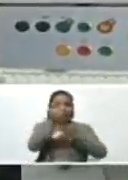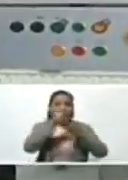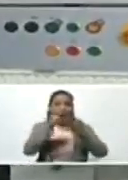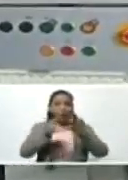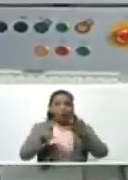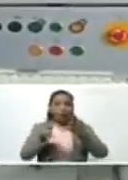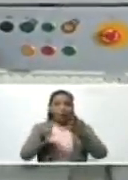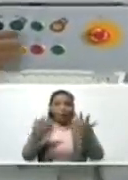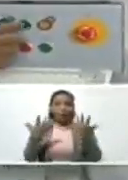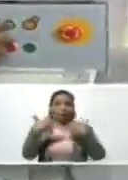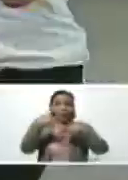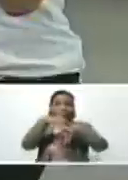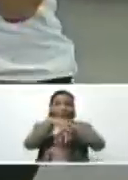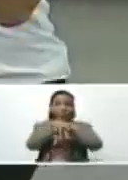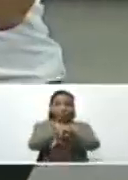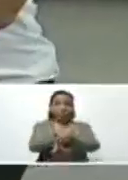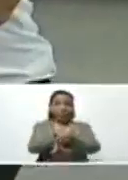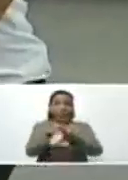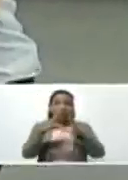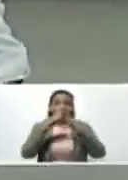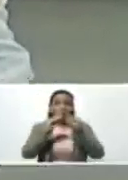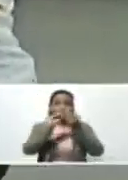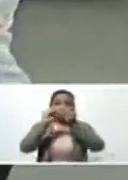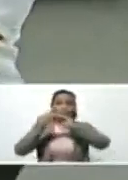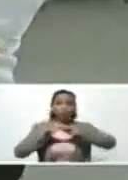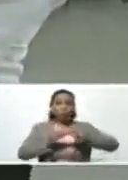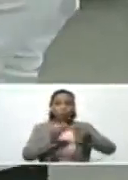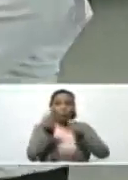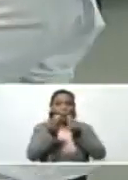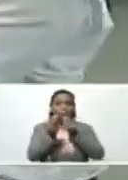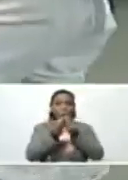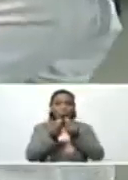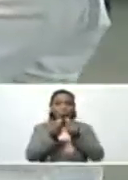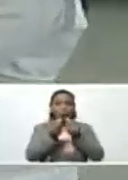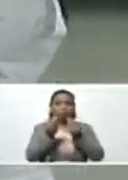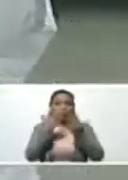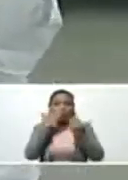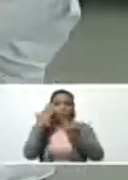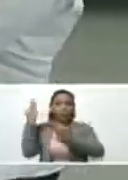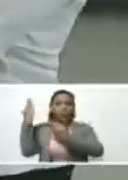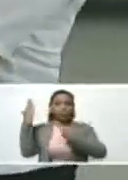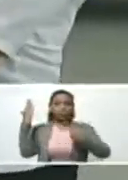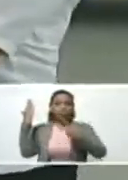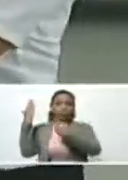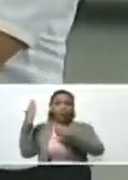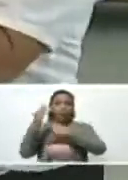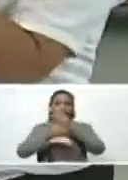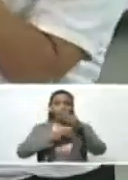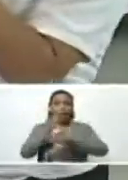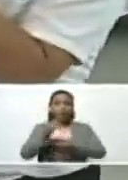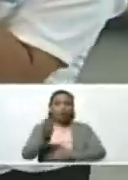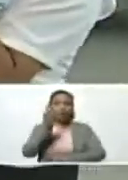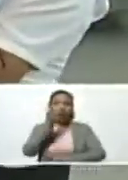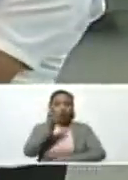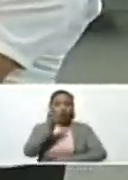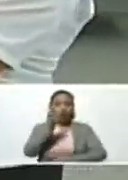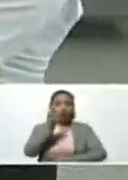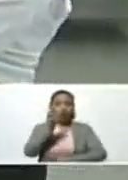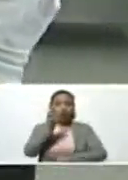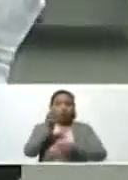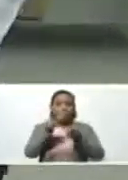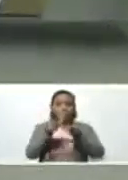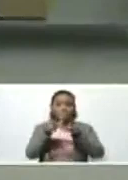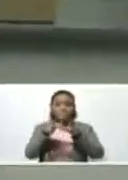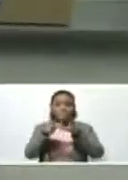ensamblaje del modem ADSL. Este modem ADSL está constituido por dos antenas. Estas dos